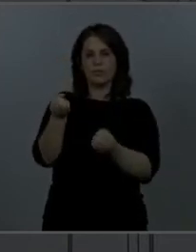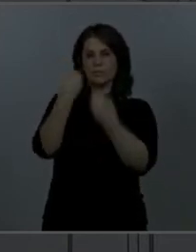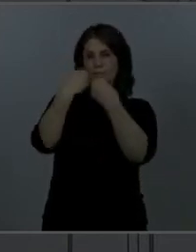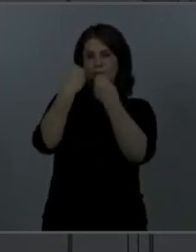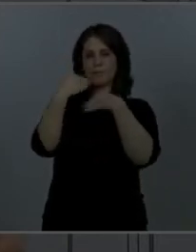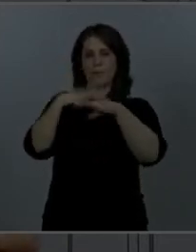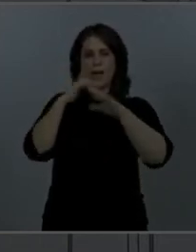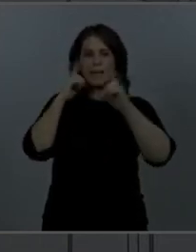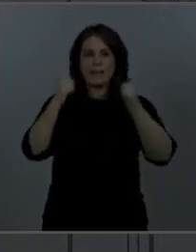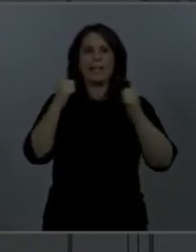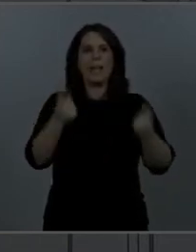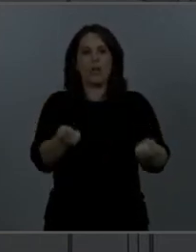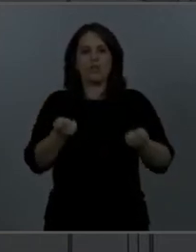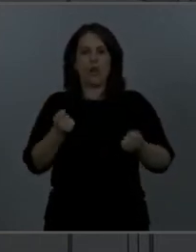¡Suscríbete al canal! ¡Suscríbete